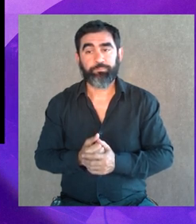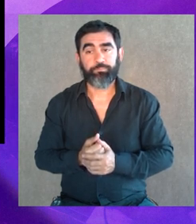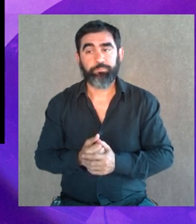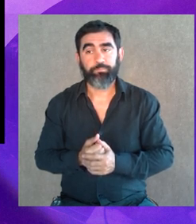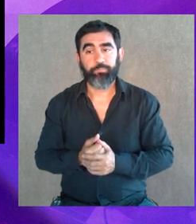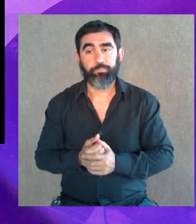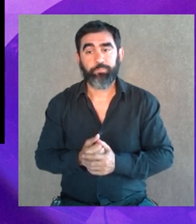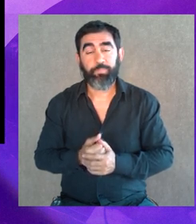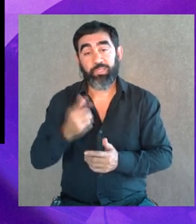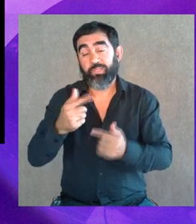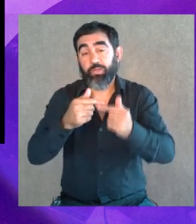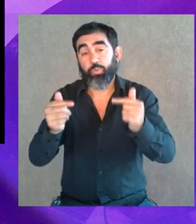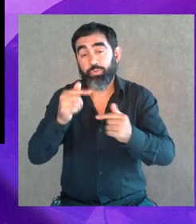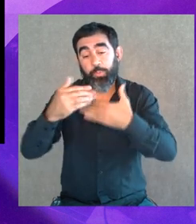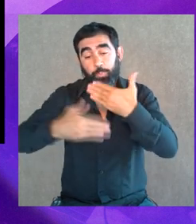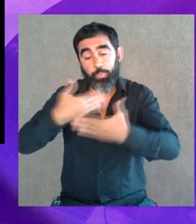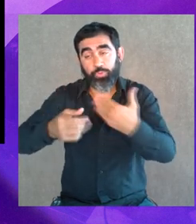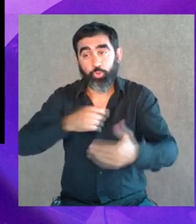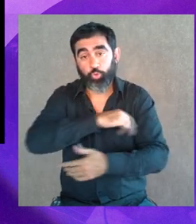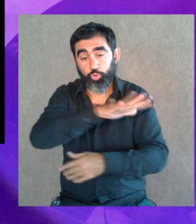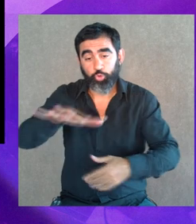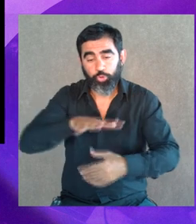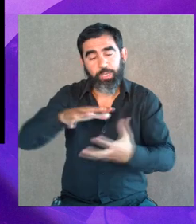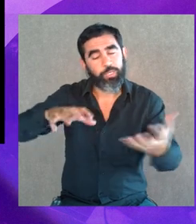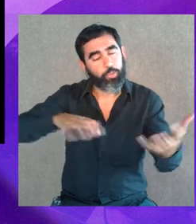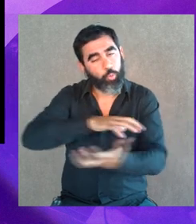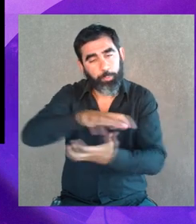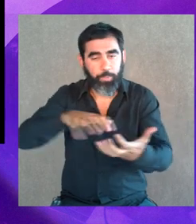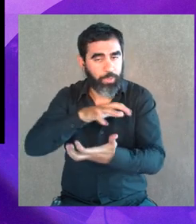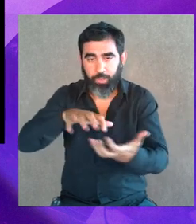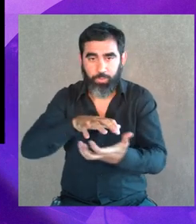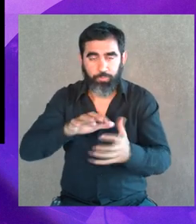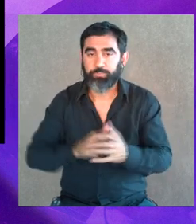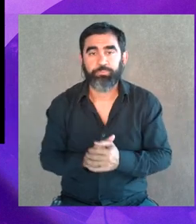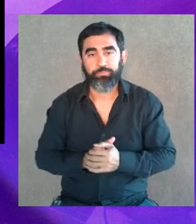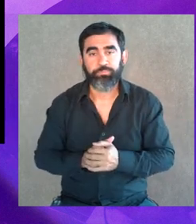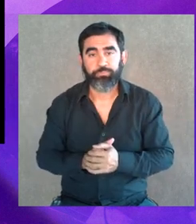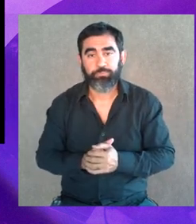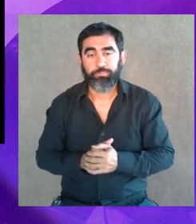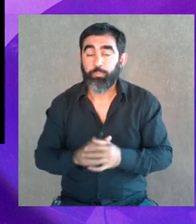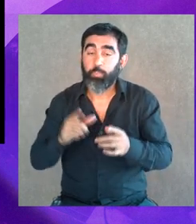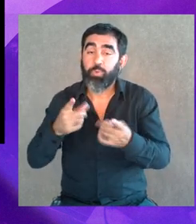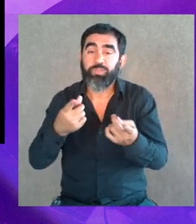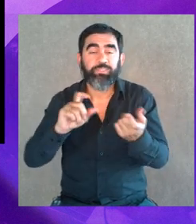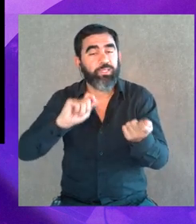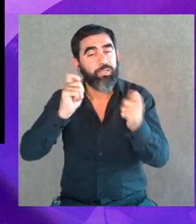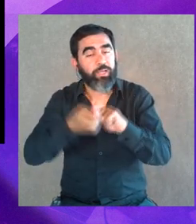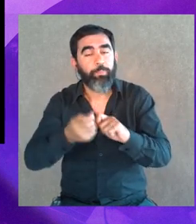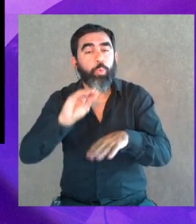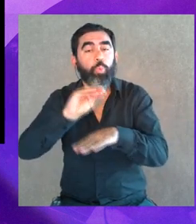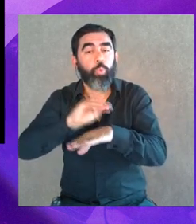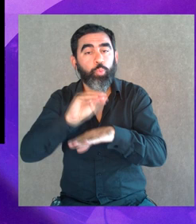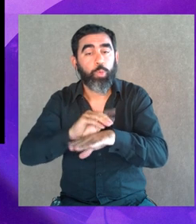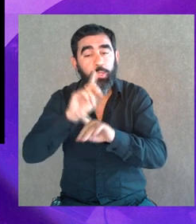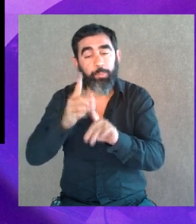no es que estas cosas, estos procesos sociales son complejos como todos y implican cambio cultural,